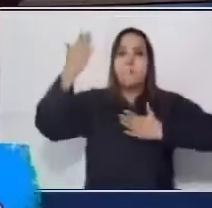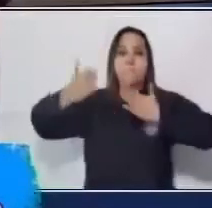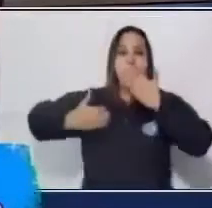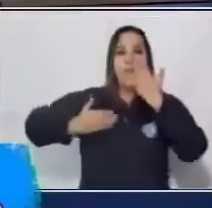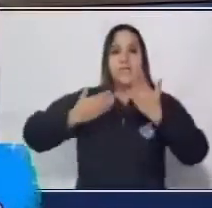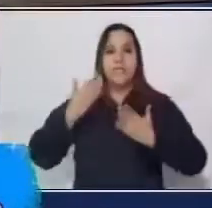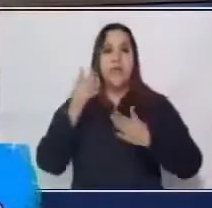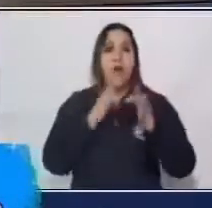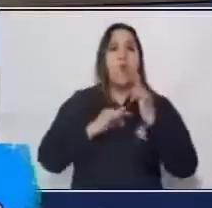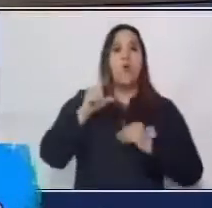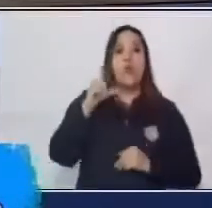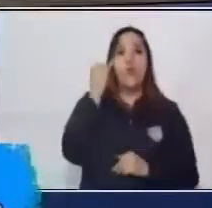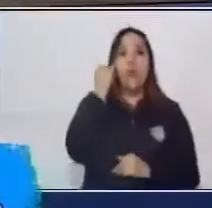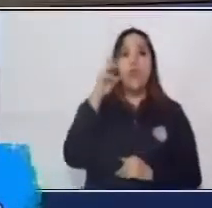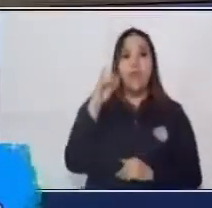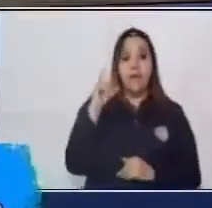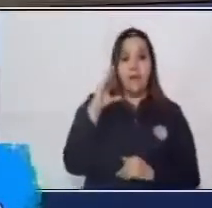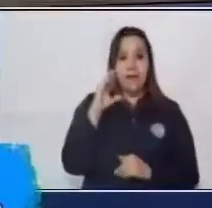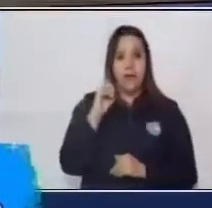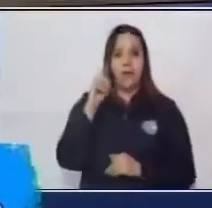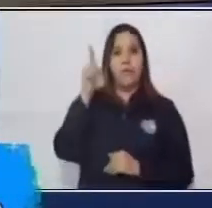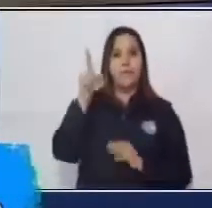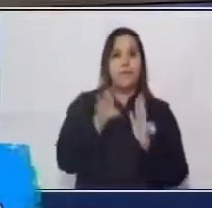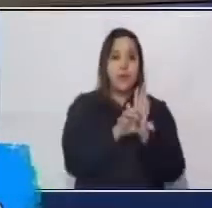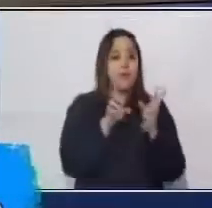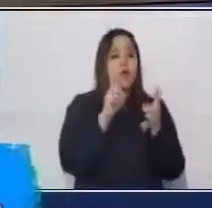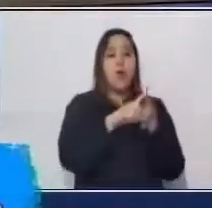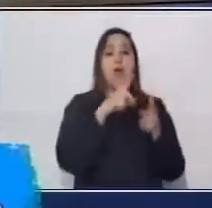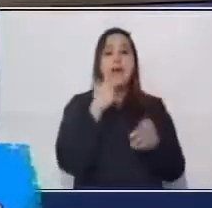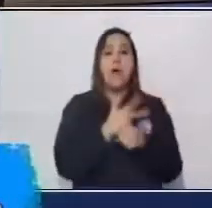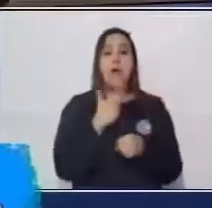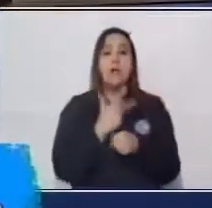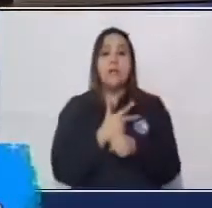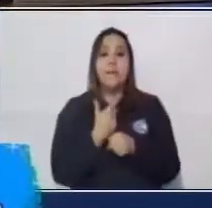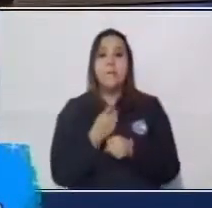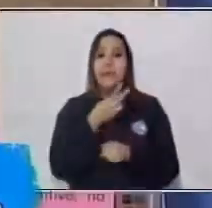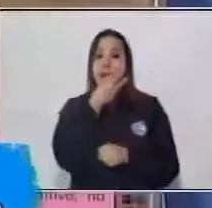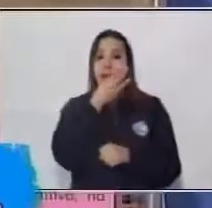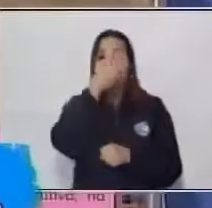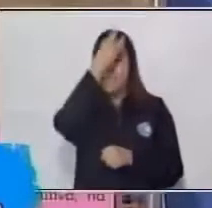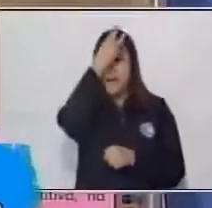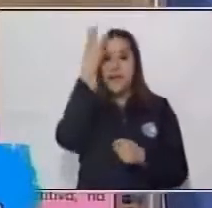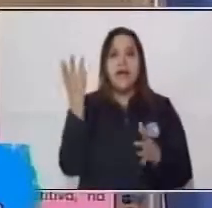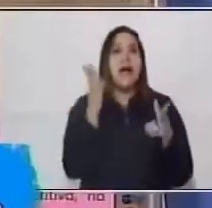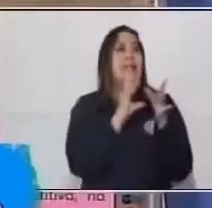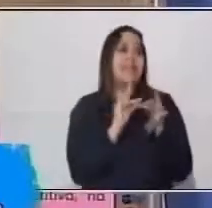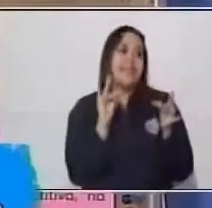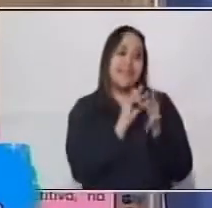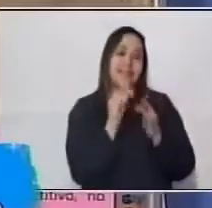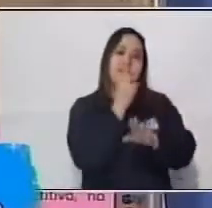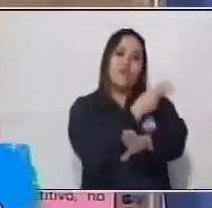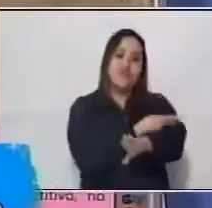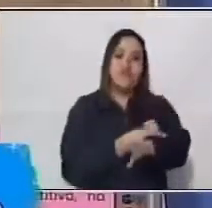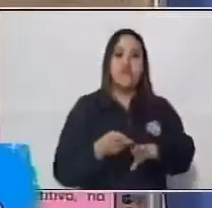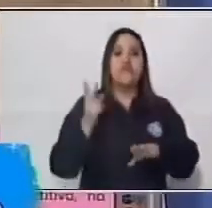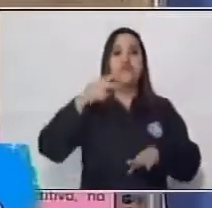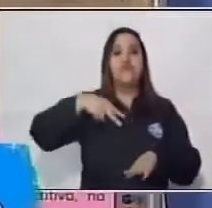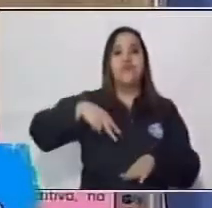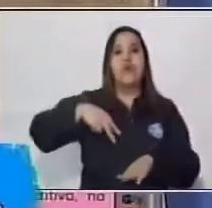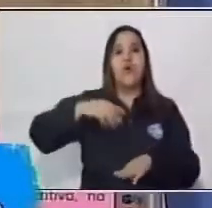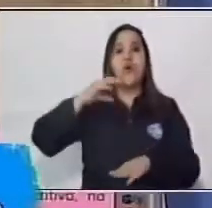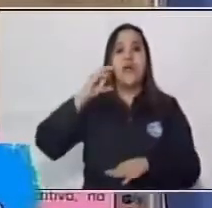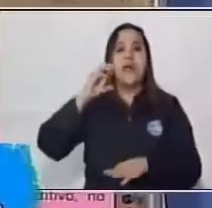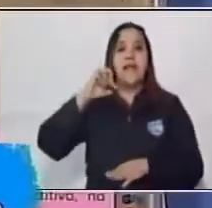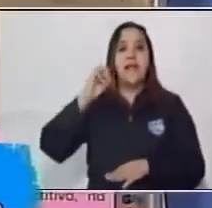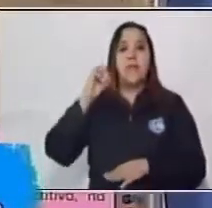En Guatemala, con los mayas, se desarrolló lo que es la narrativa con el popolvú, y se desarrolló el teatro